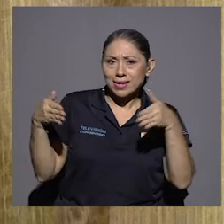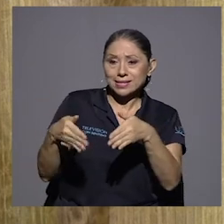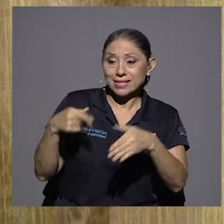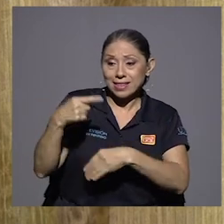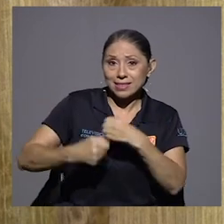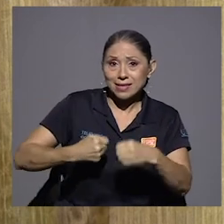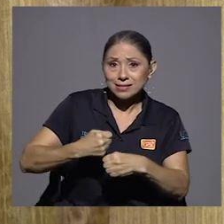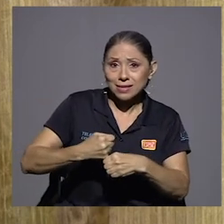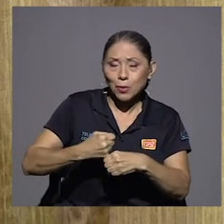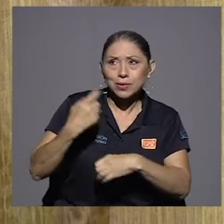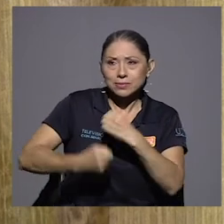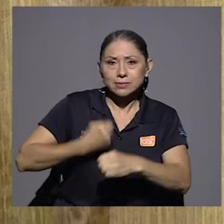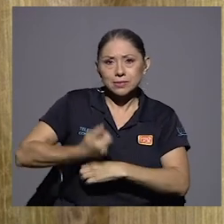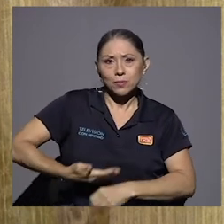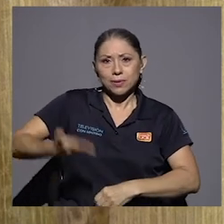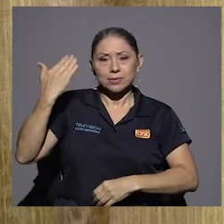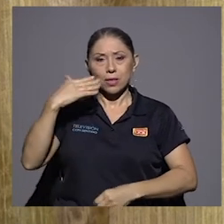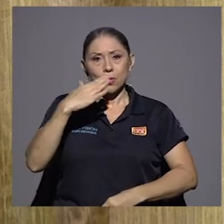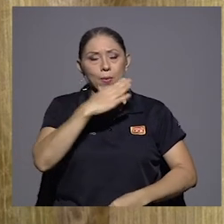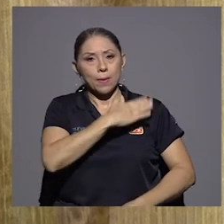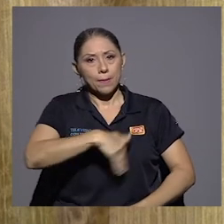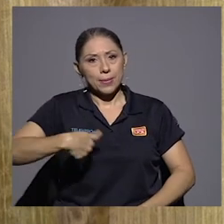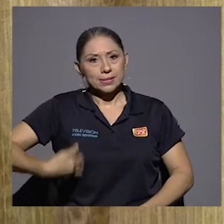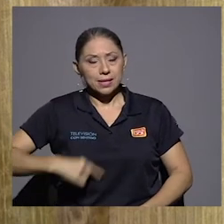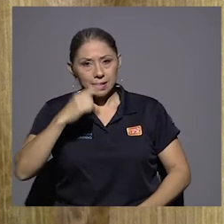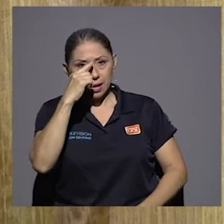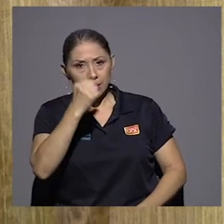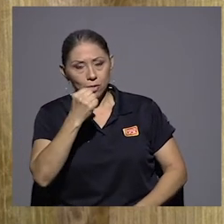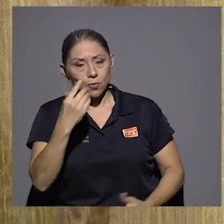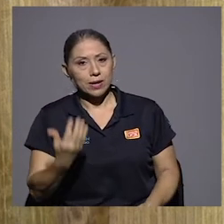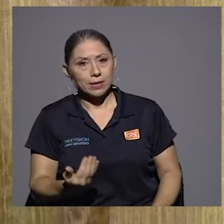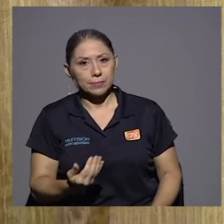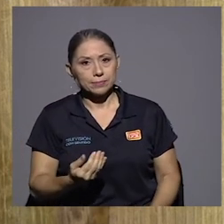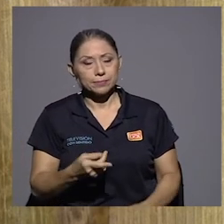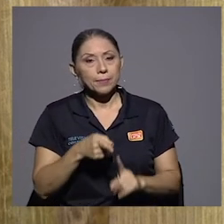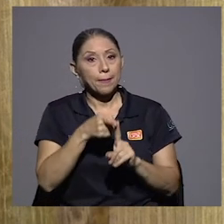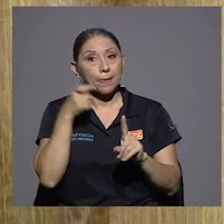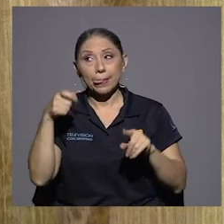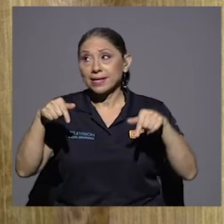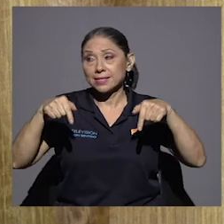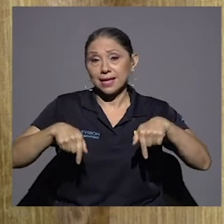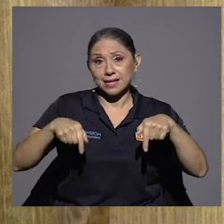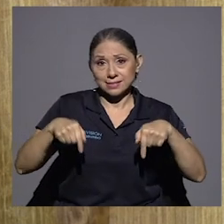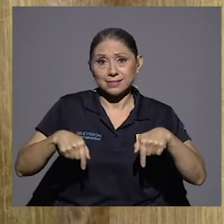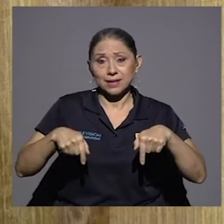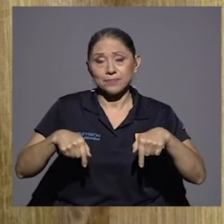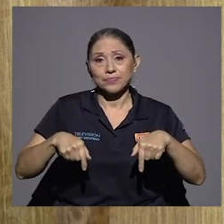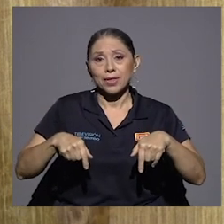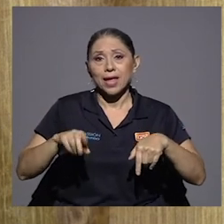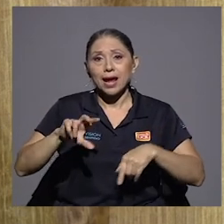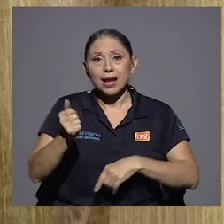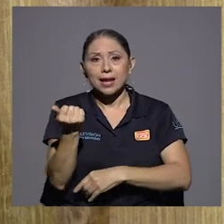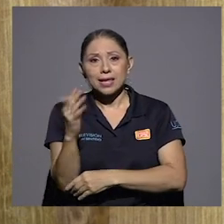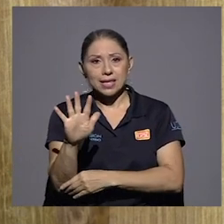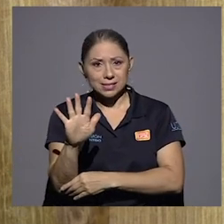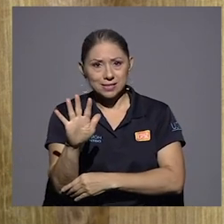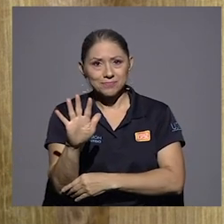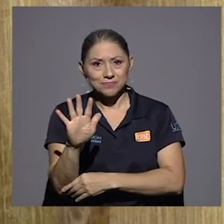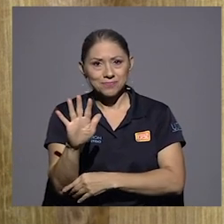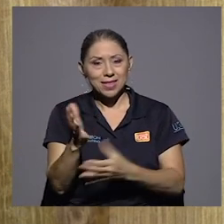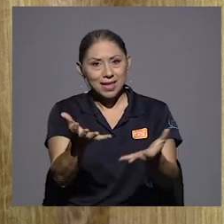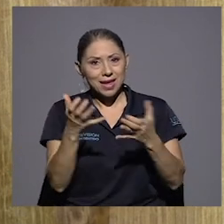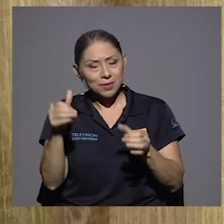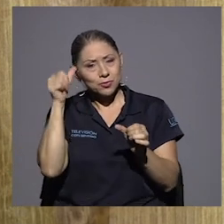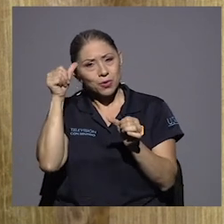siglo pasado el presidente calderón guardia desde este canal 15 le queremos